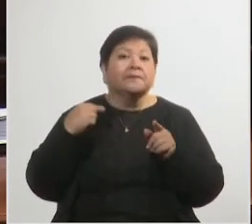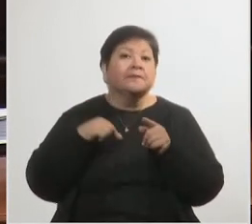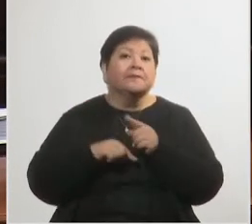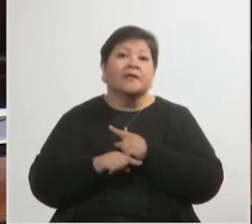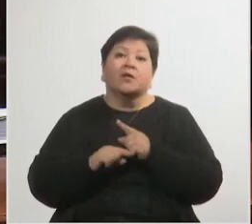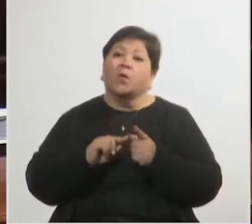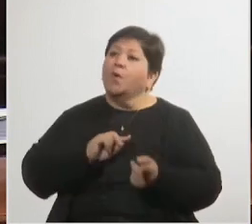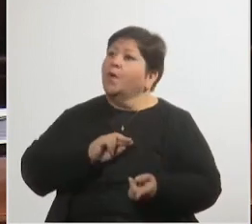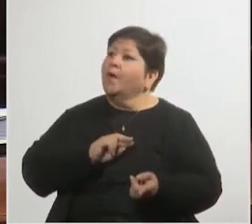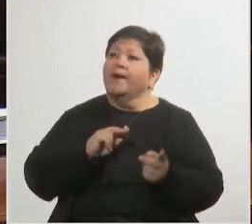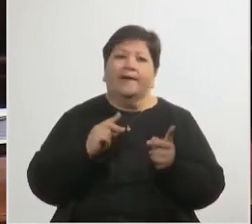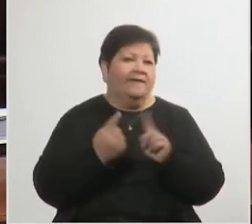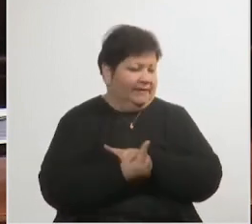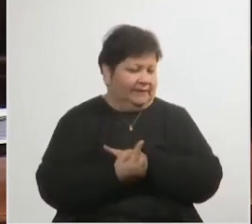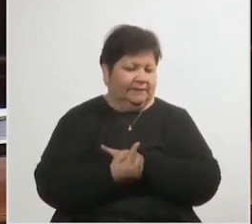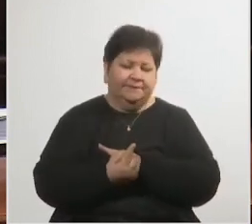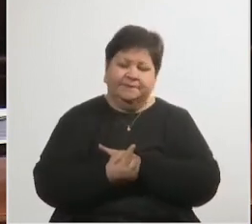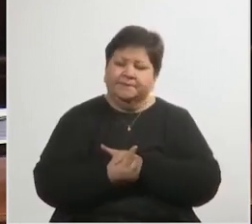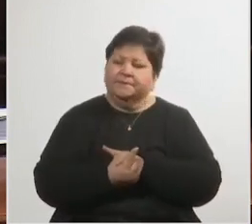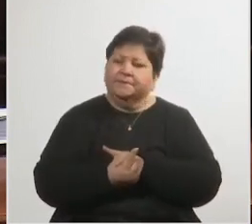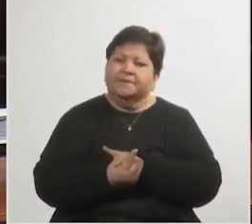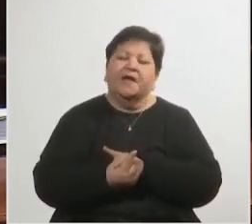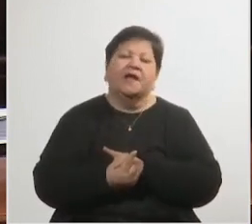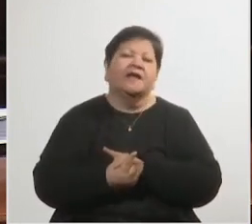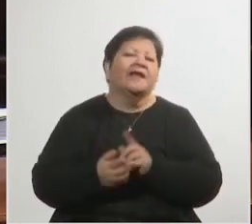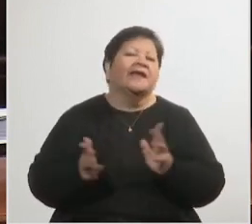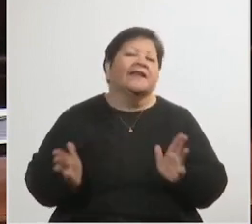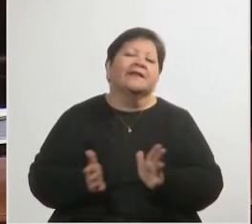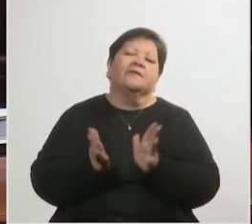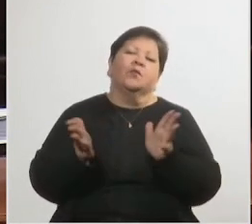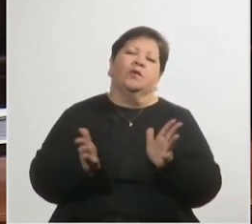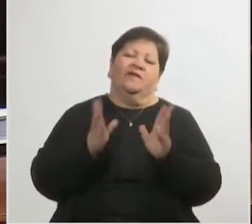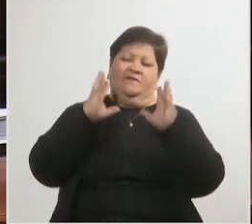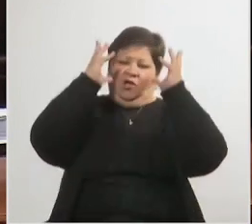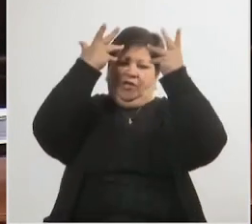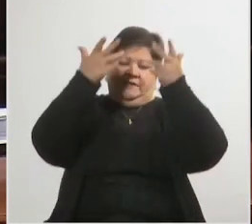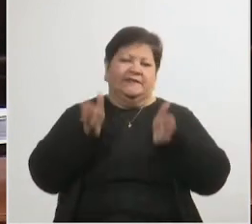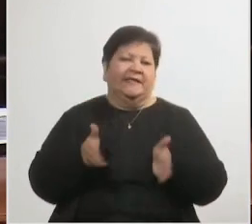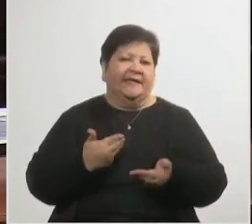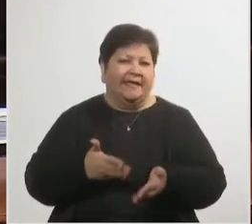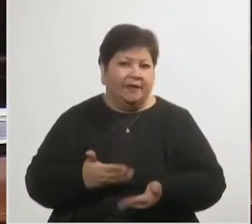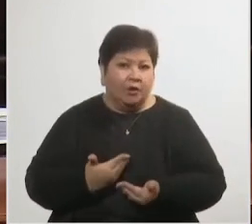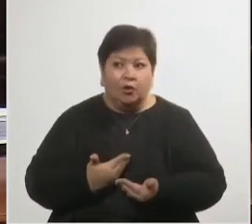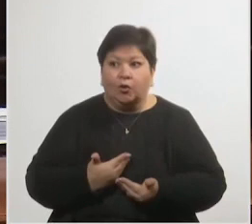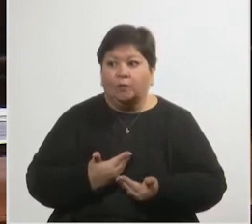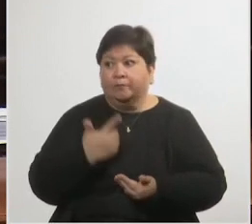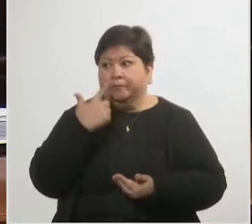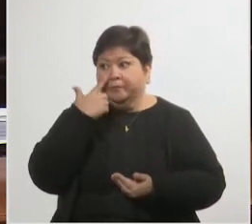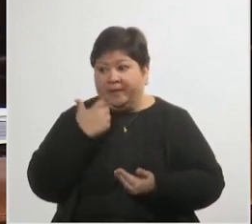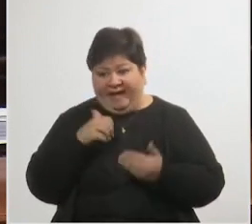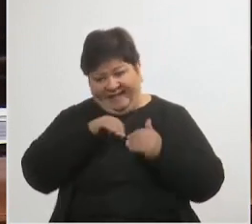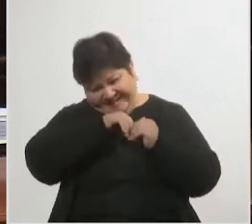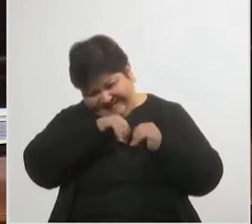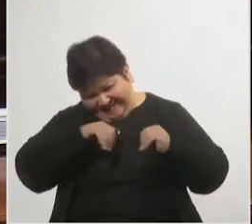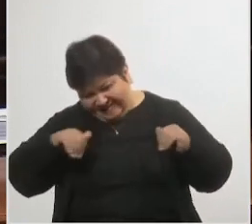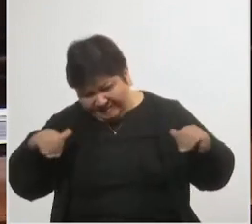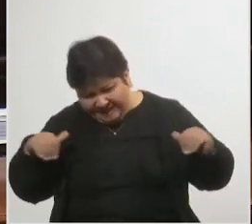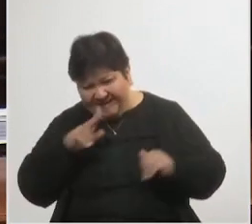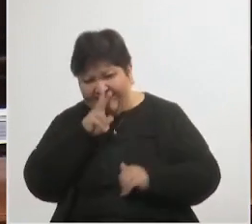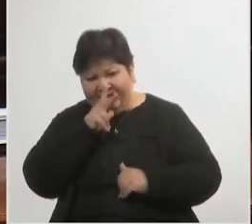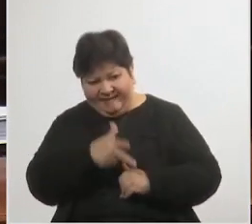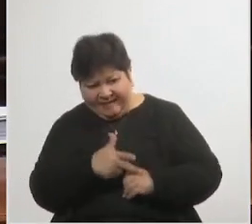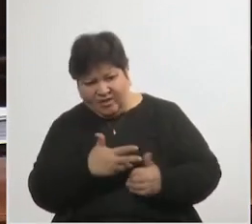en muchísimas situaciones estimula la violencia de género, porque cuando a un padre lo separan de su hijo,